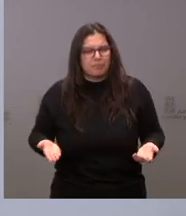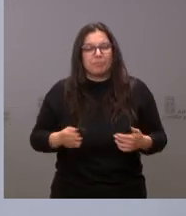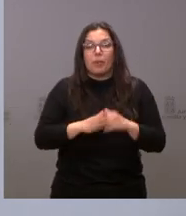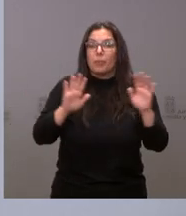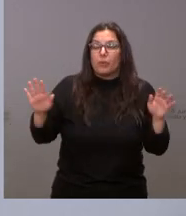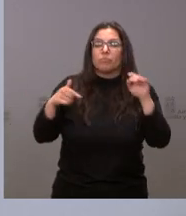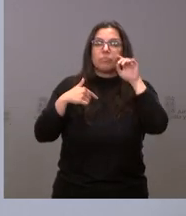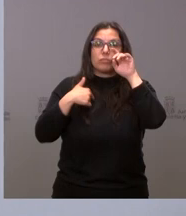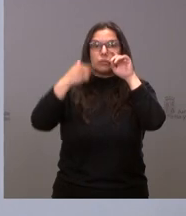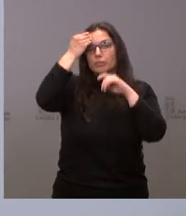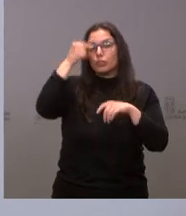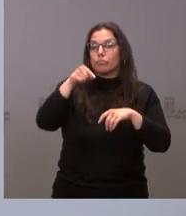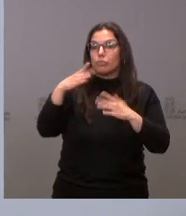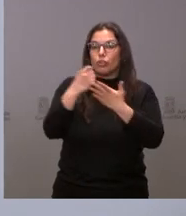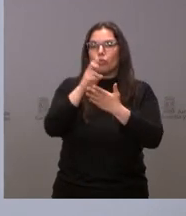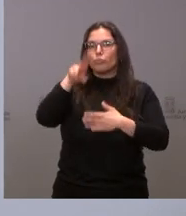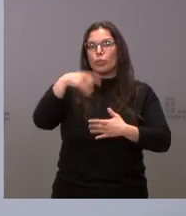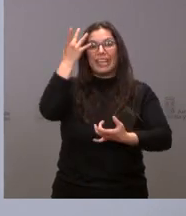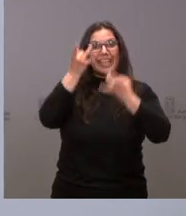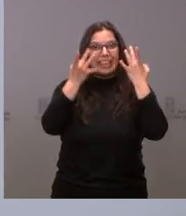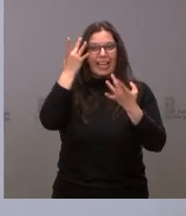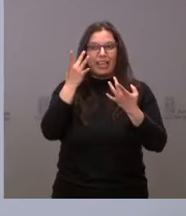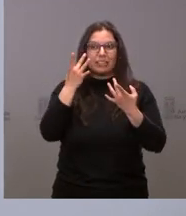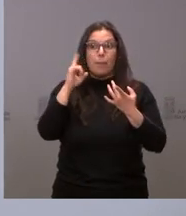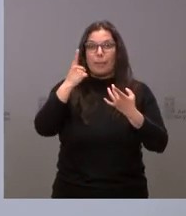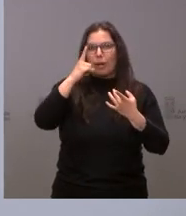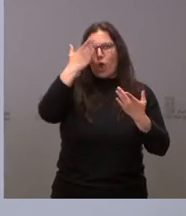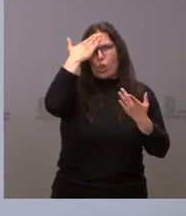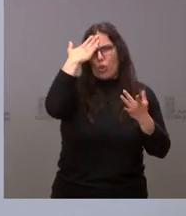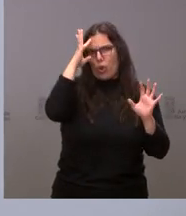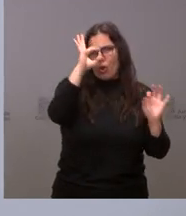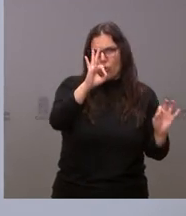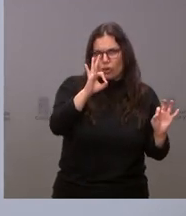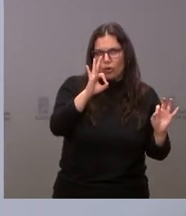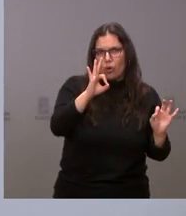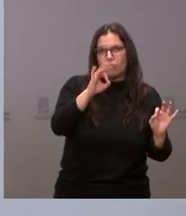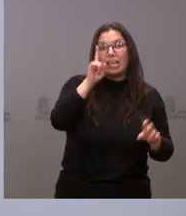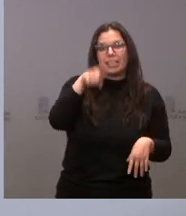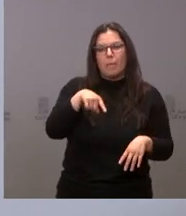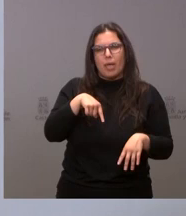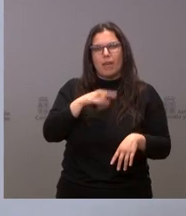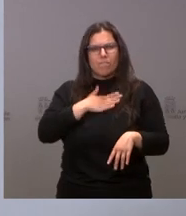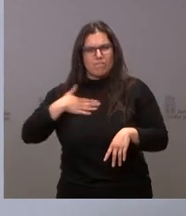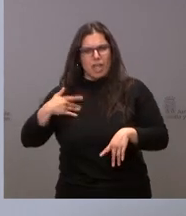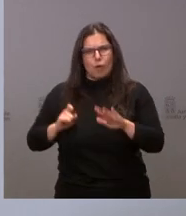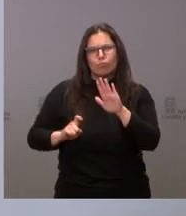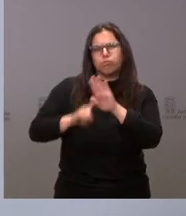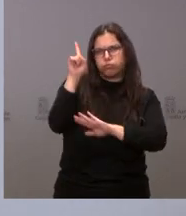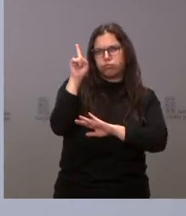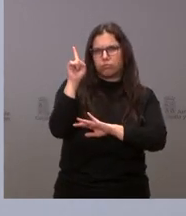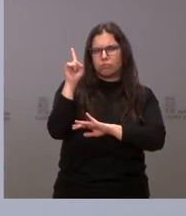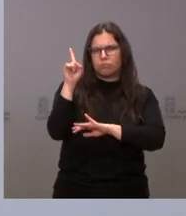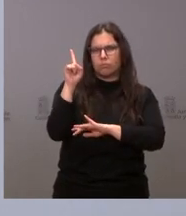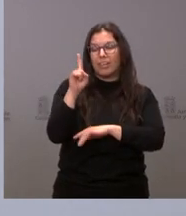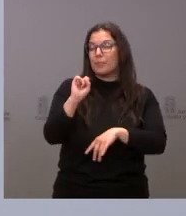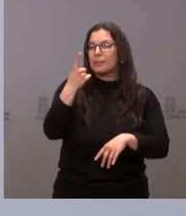bueno, yo creo que son iniciativas, por un lado, coherentes, por otro lado, ambiciosas. Y, sobre todo, mire,